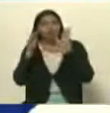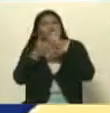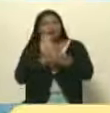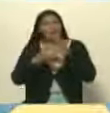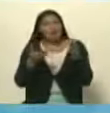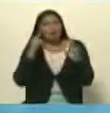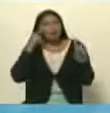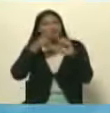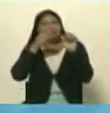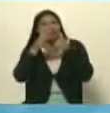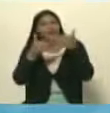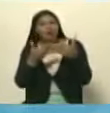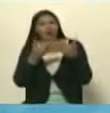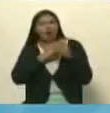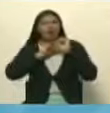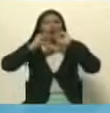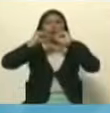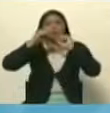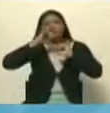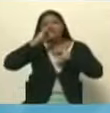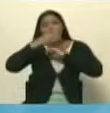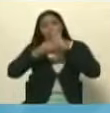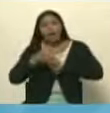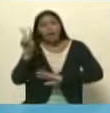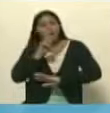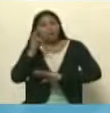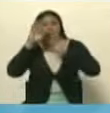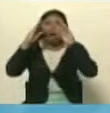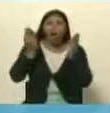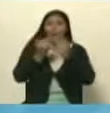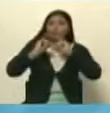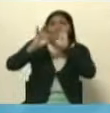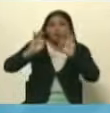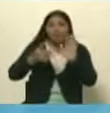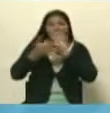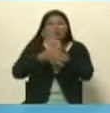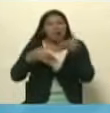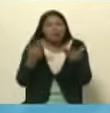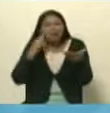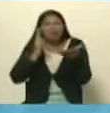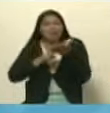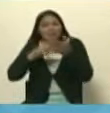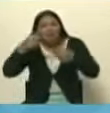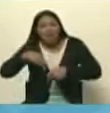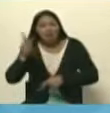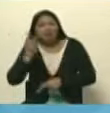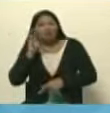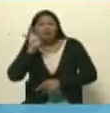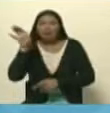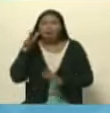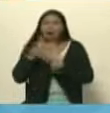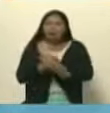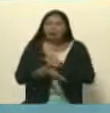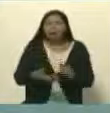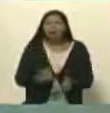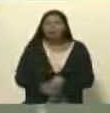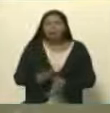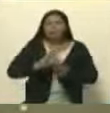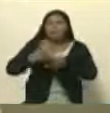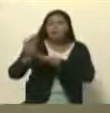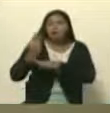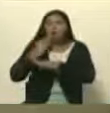precisamente lograr informarle a Venezuela y al mundo lo que ocurría realmente en nuestro país. ¿Por qué? Porque mientras los medios